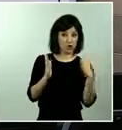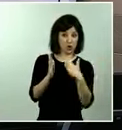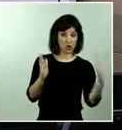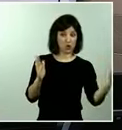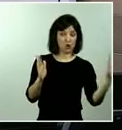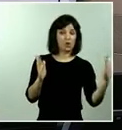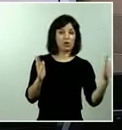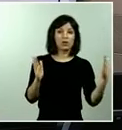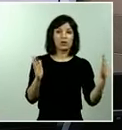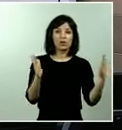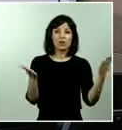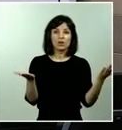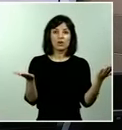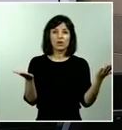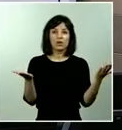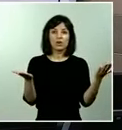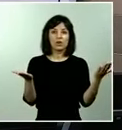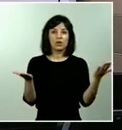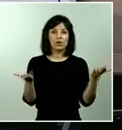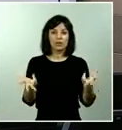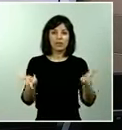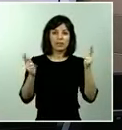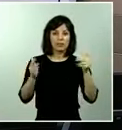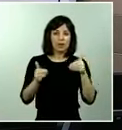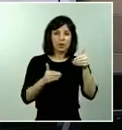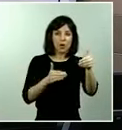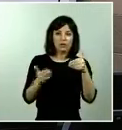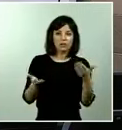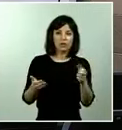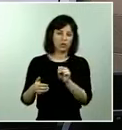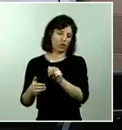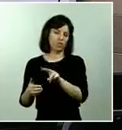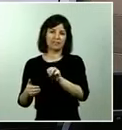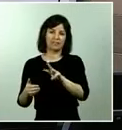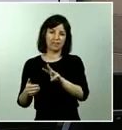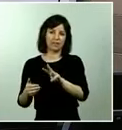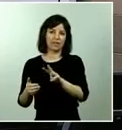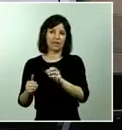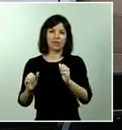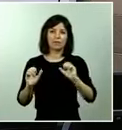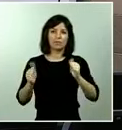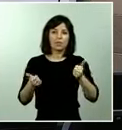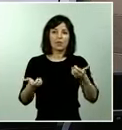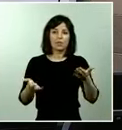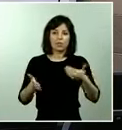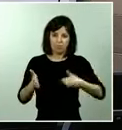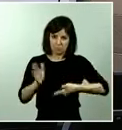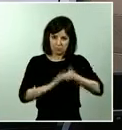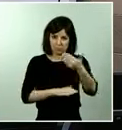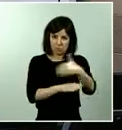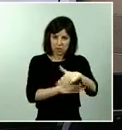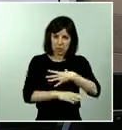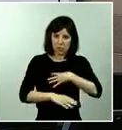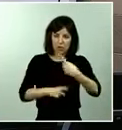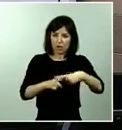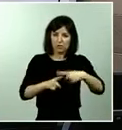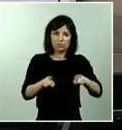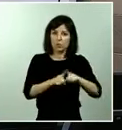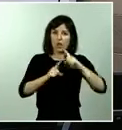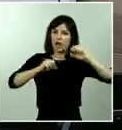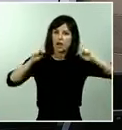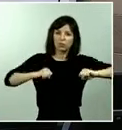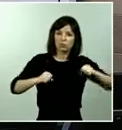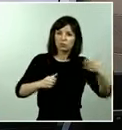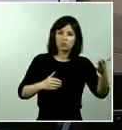ser la definición? ¿se marca en 12 o en 13? ¿cuál va a ser la definición? ¿van a poder salir para hacer el resto de las cosas como los adultos sacar el perro